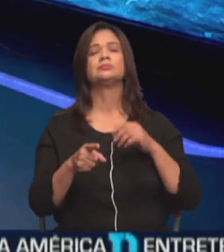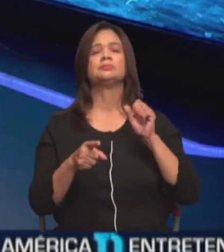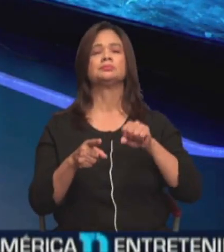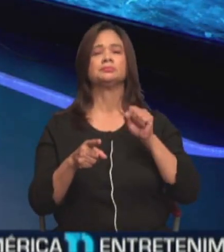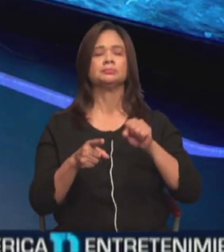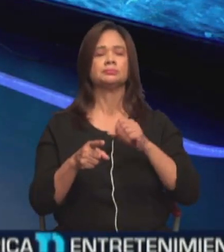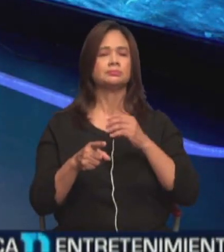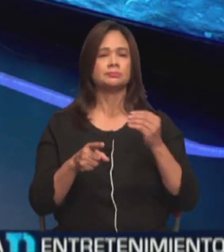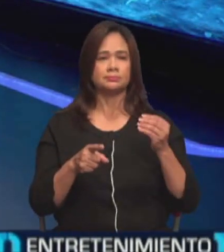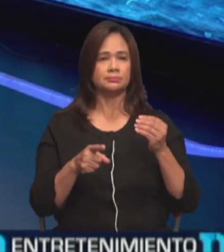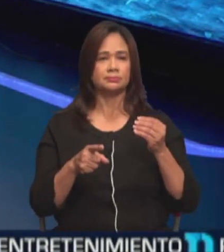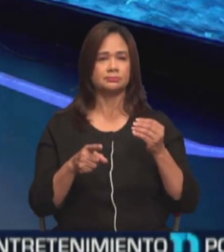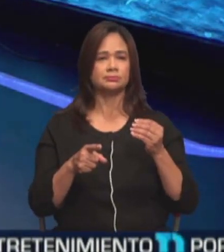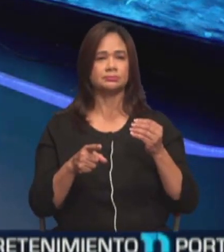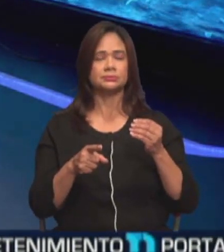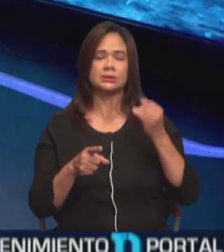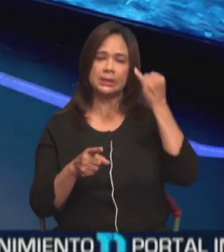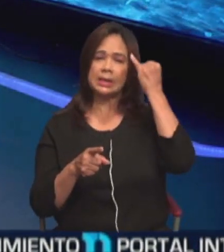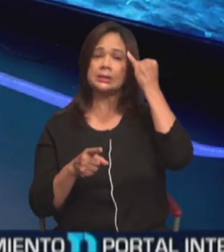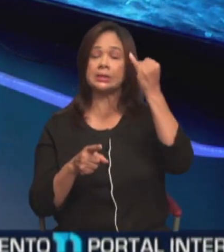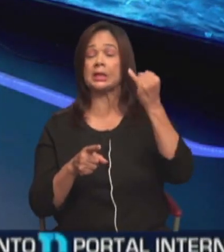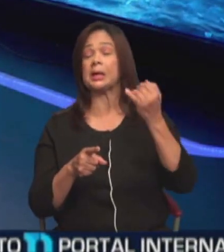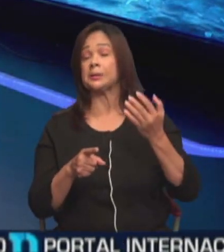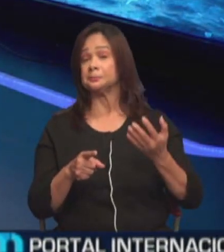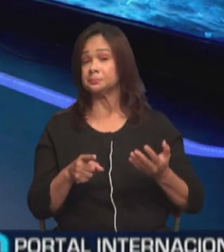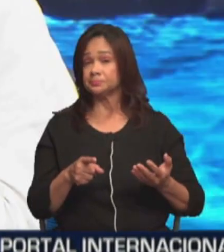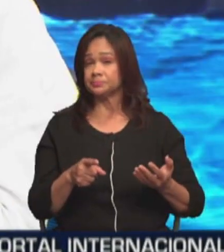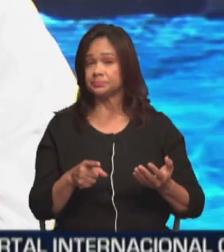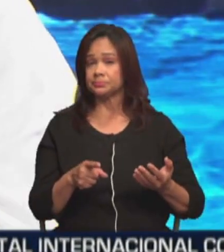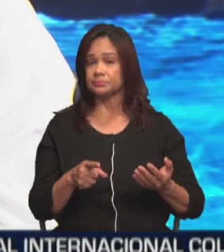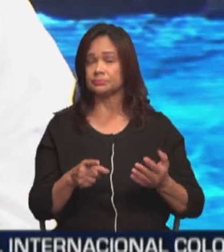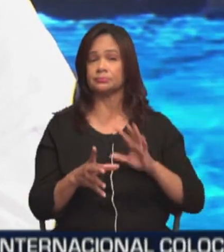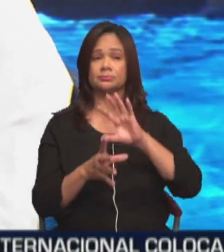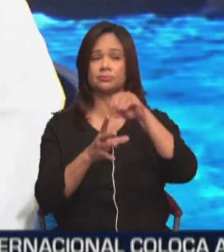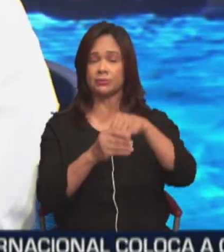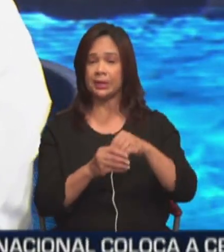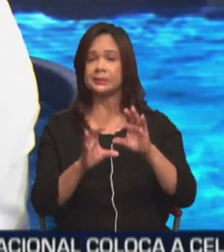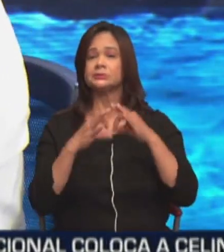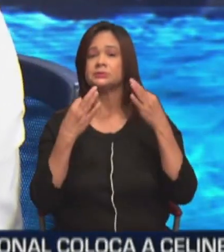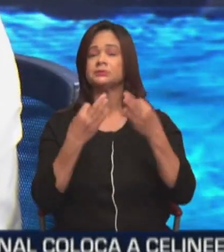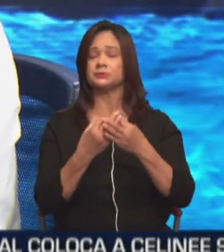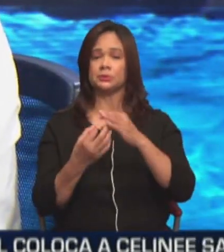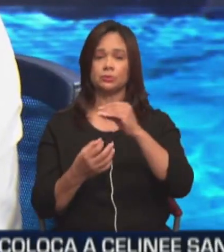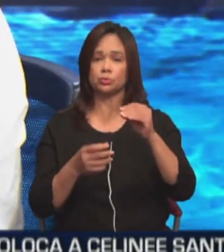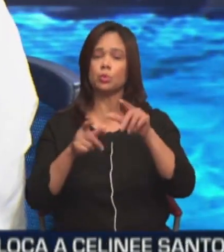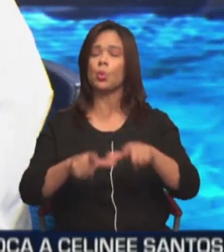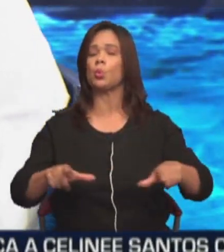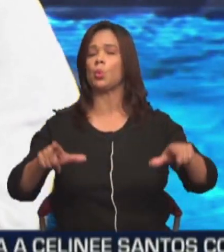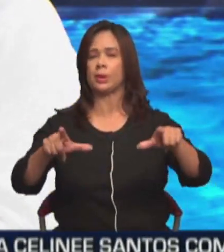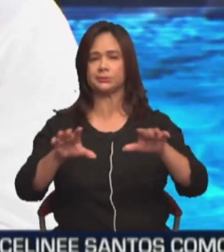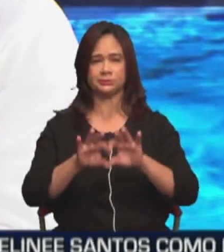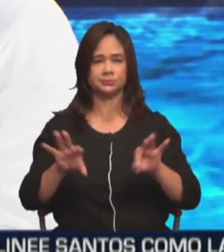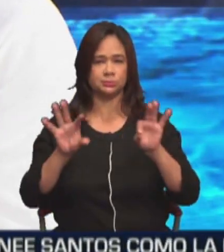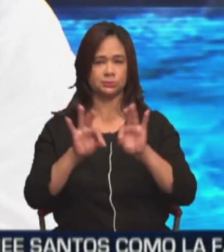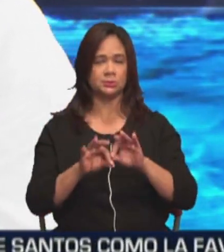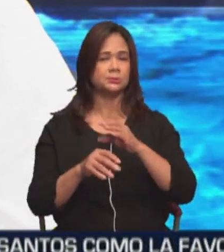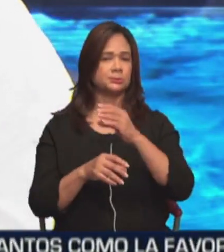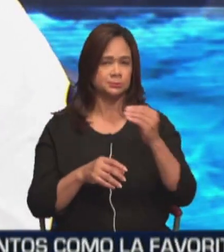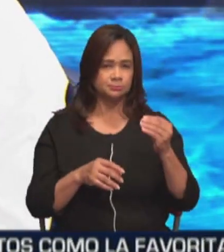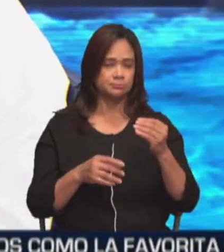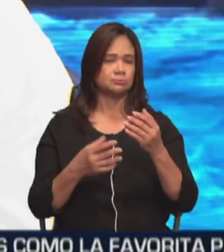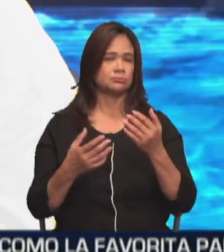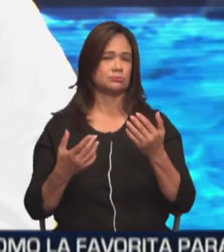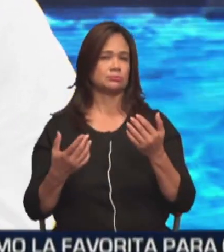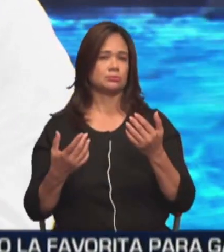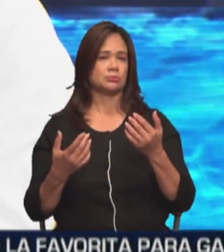yo... Total, la idea es que la integración de la familia encuentre un espacio. Y ese espacio, yo